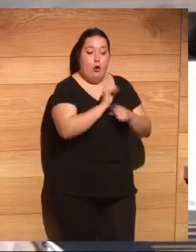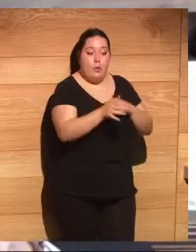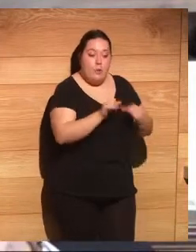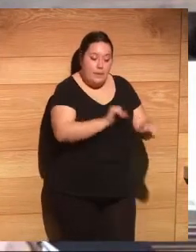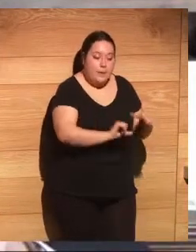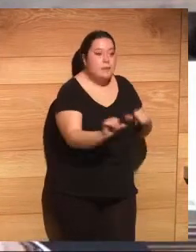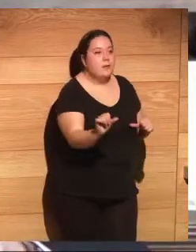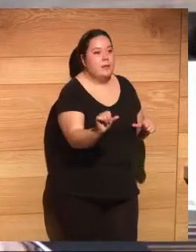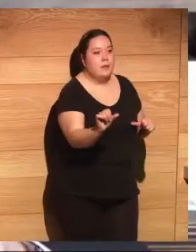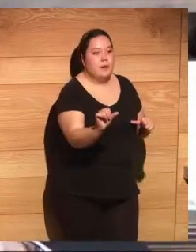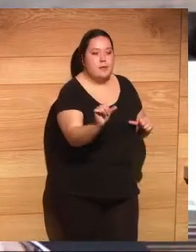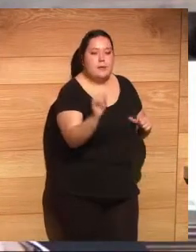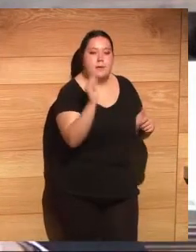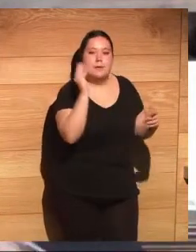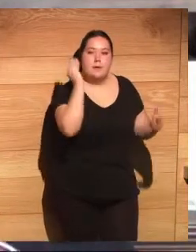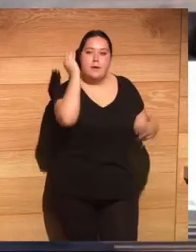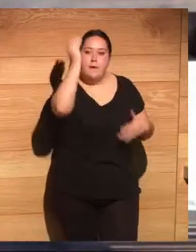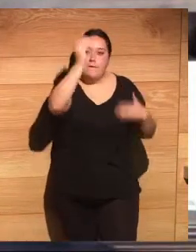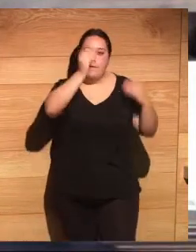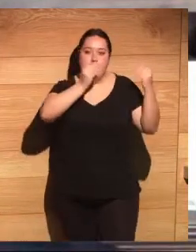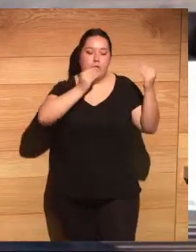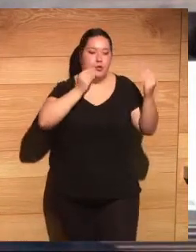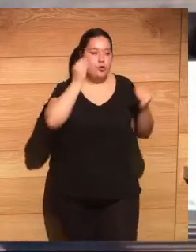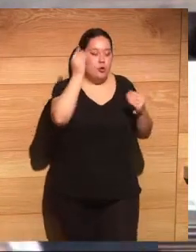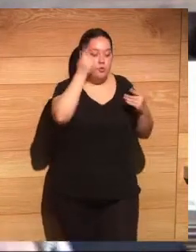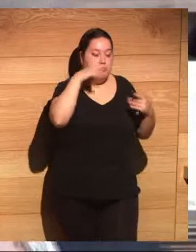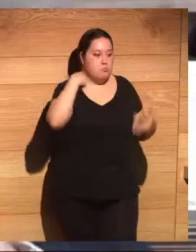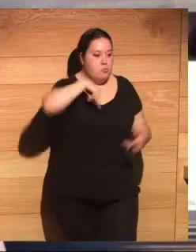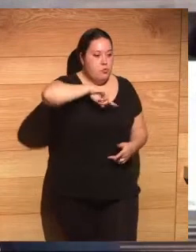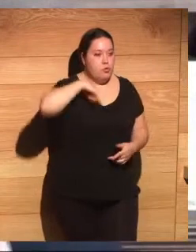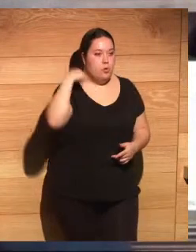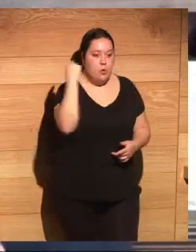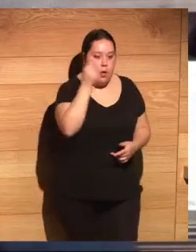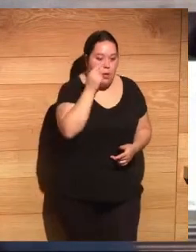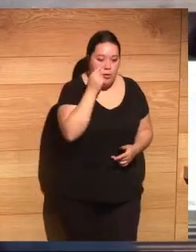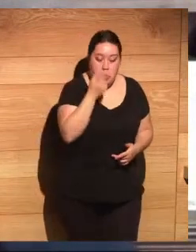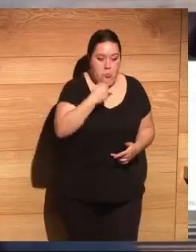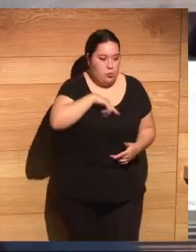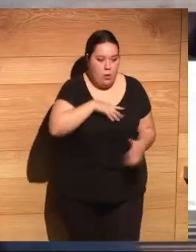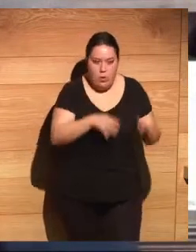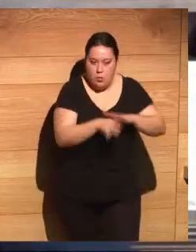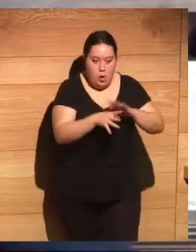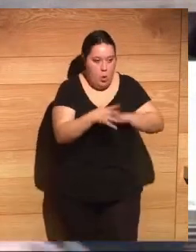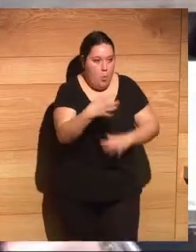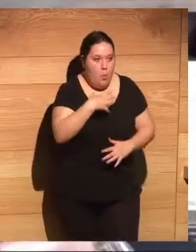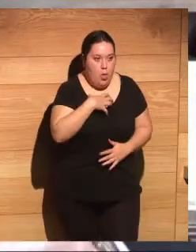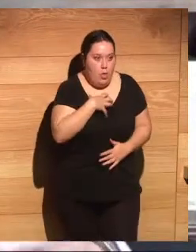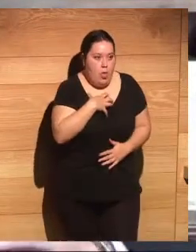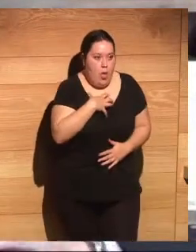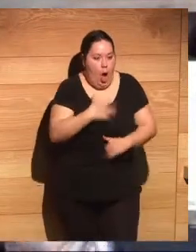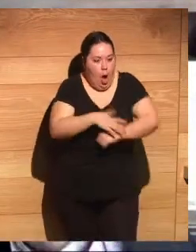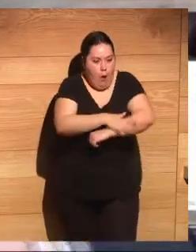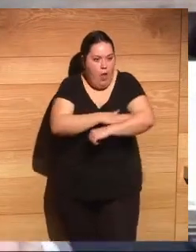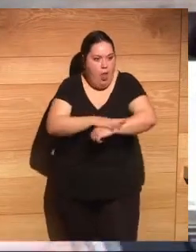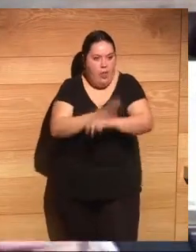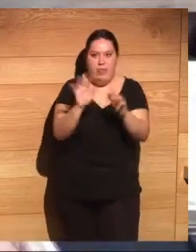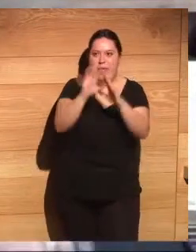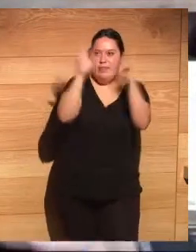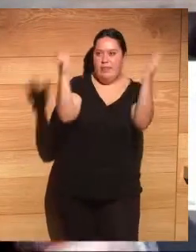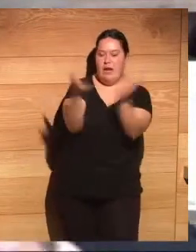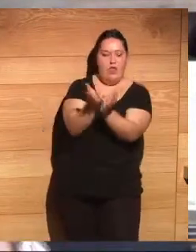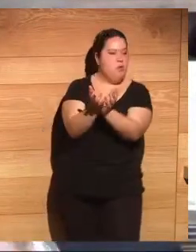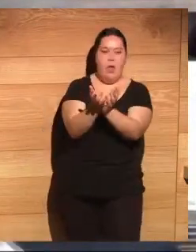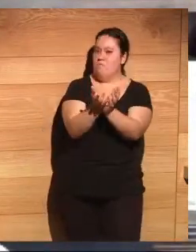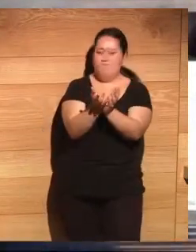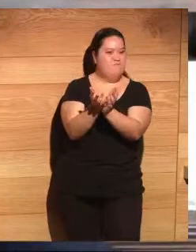reflexión muy grande para mucha gente y nos hemos dado cuenta de que no podemos seguir con una gobernanza internacional en